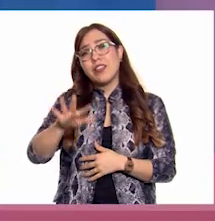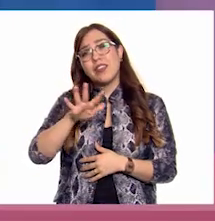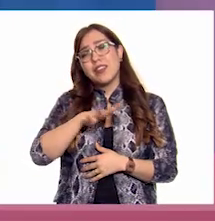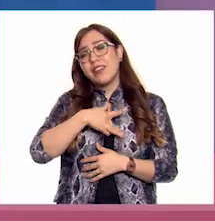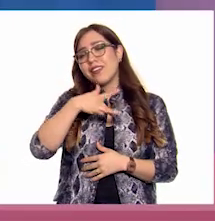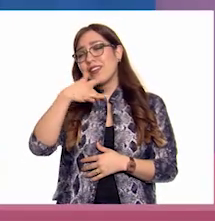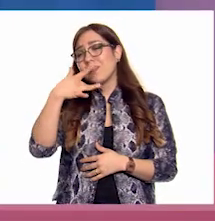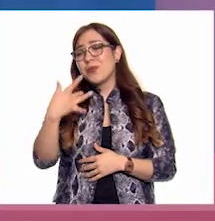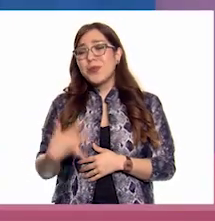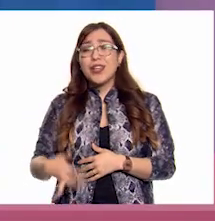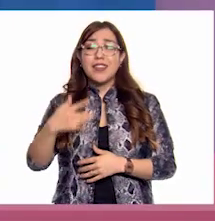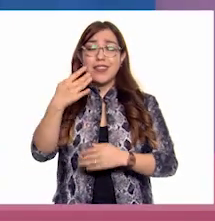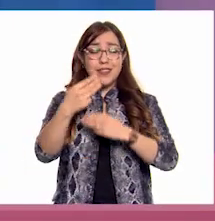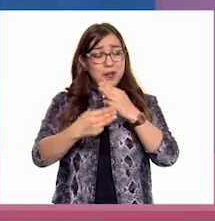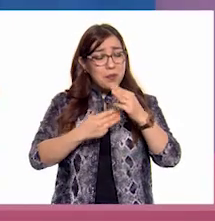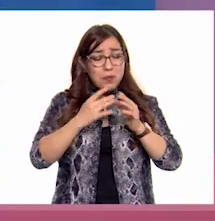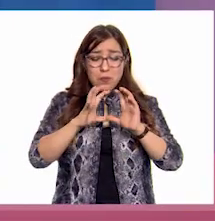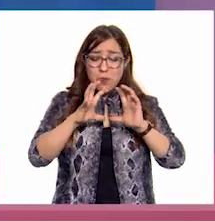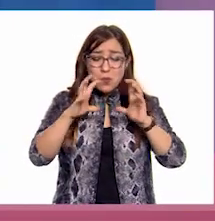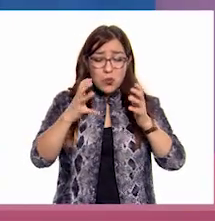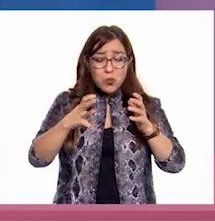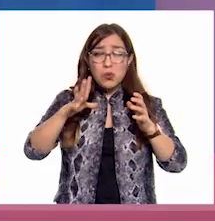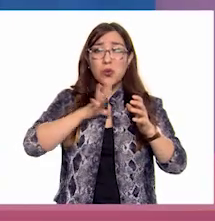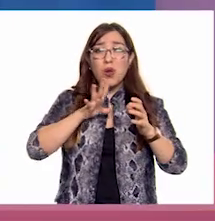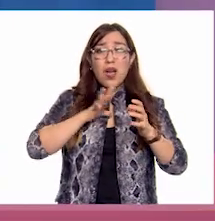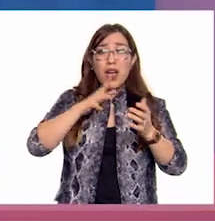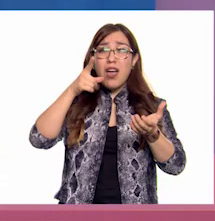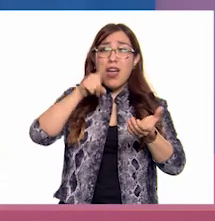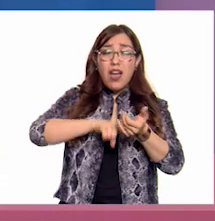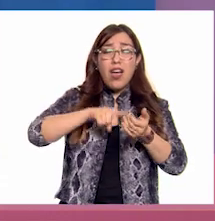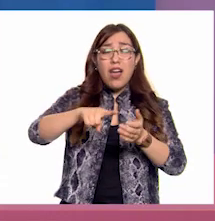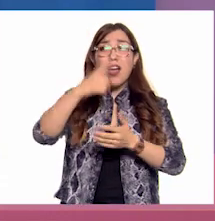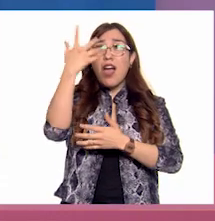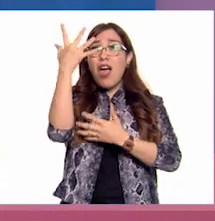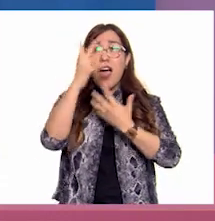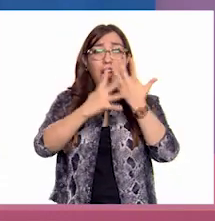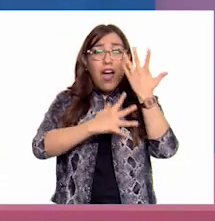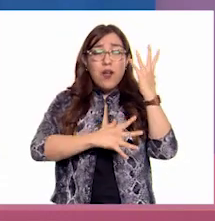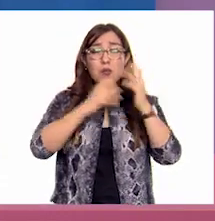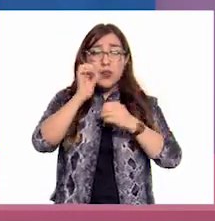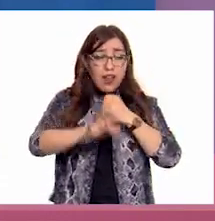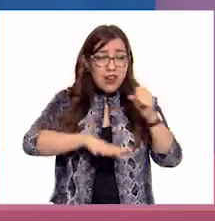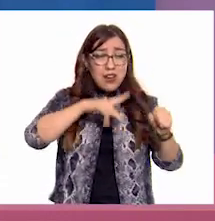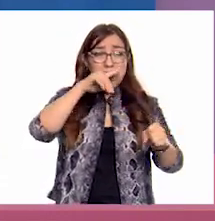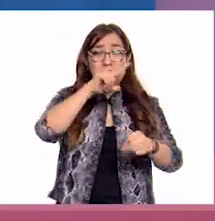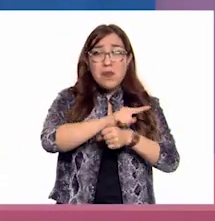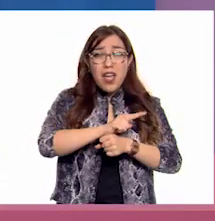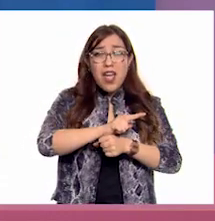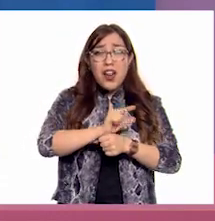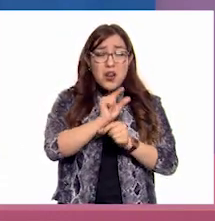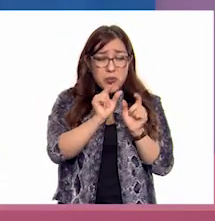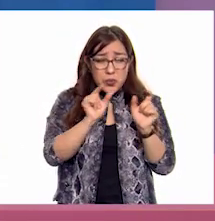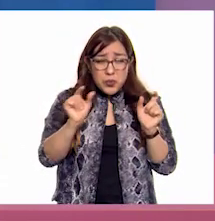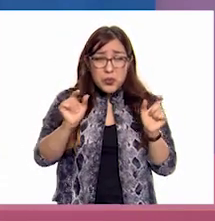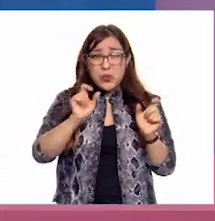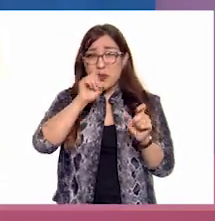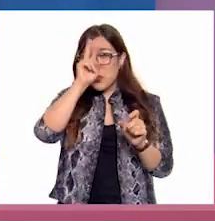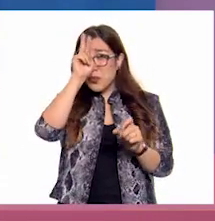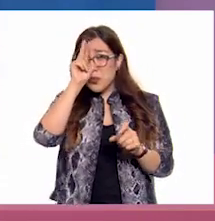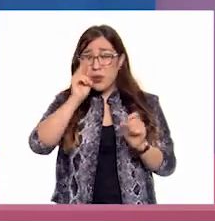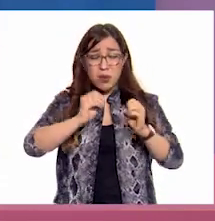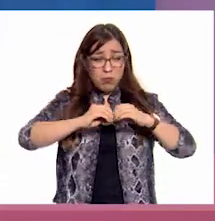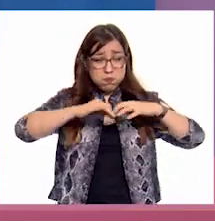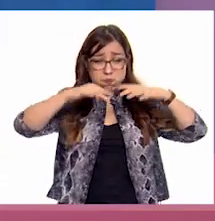enamorada de nuestro planeta! ¡Tiene árboles, animales, insectos, ríos, mares, lagos, volcanes,